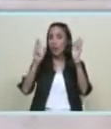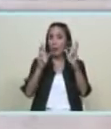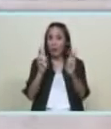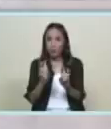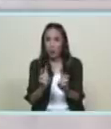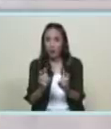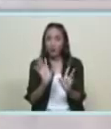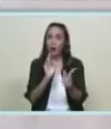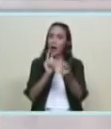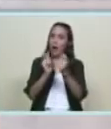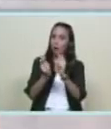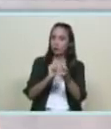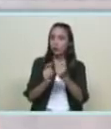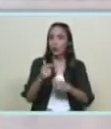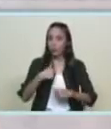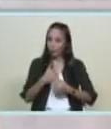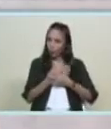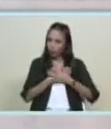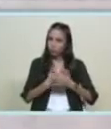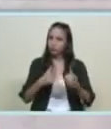yo tengo palabras